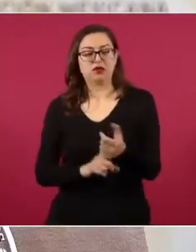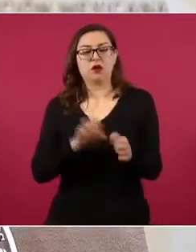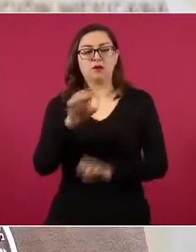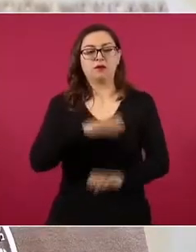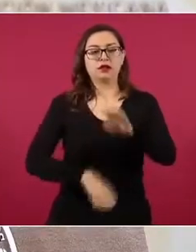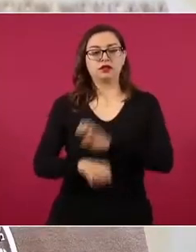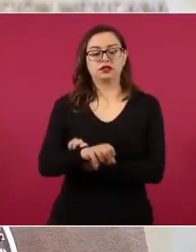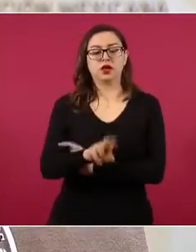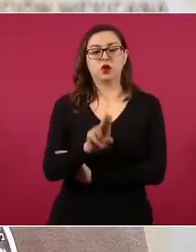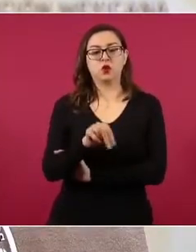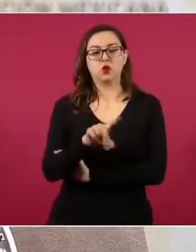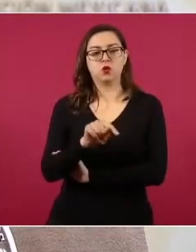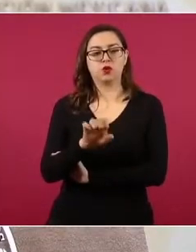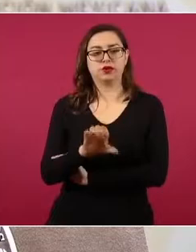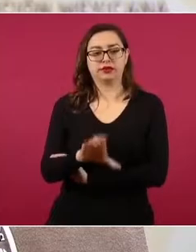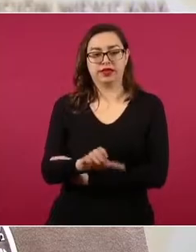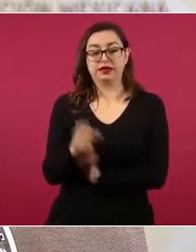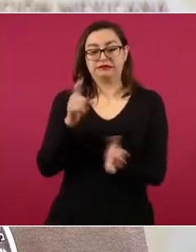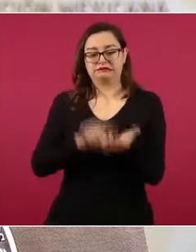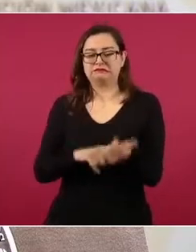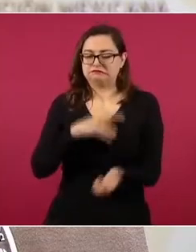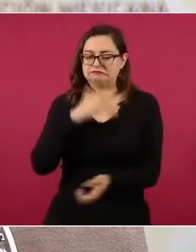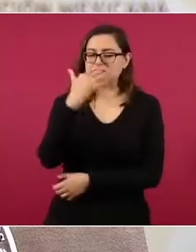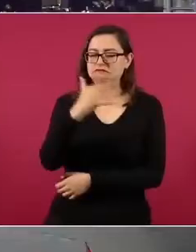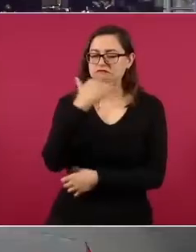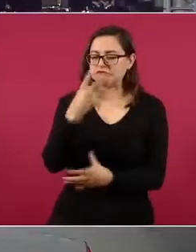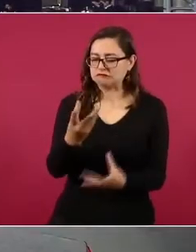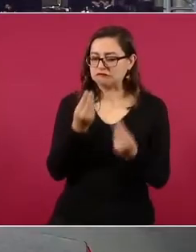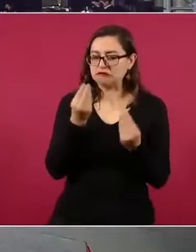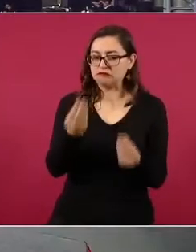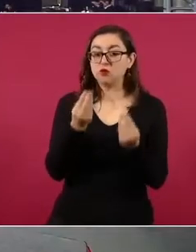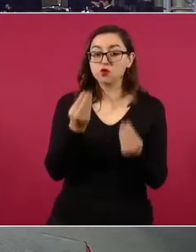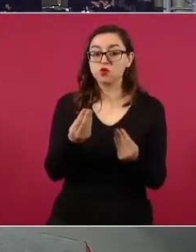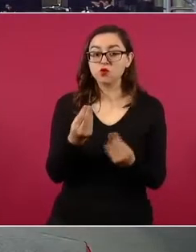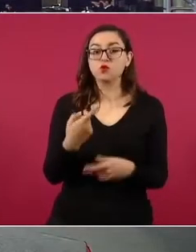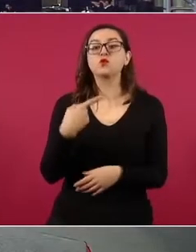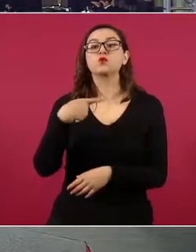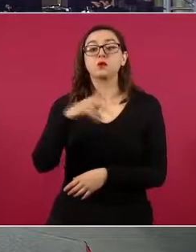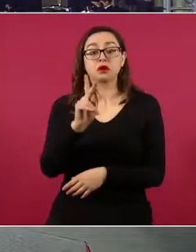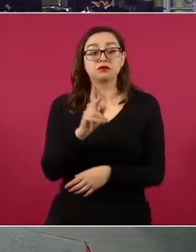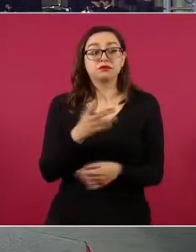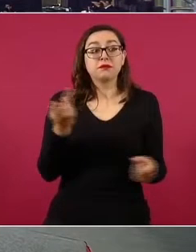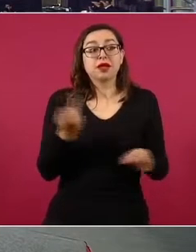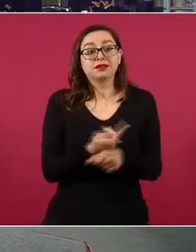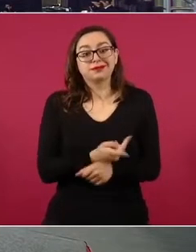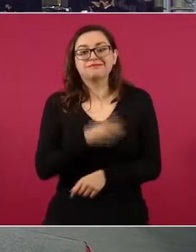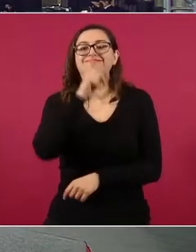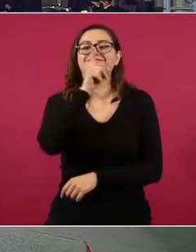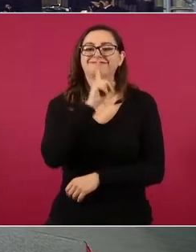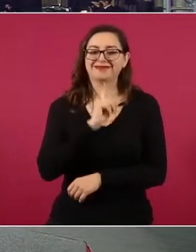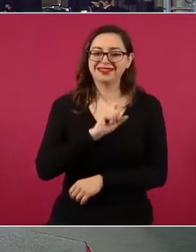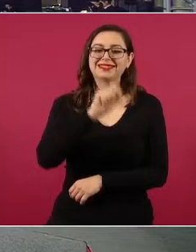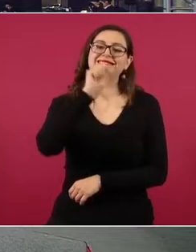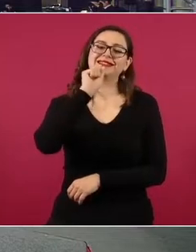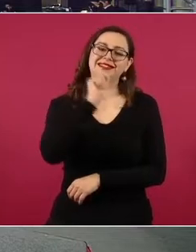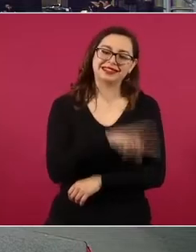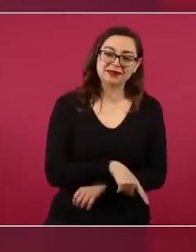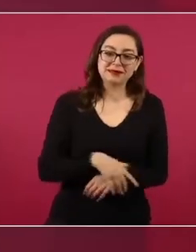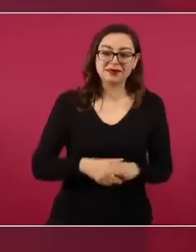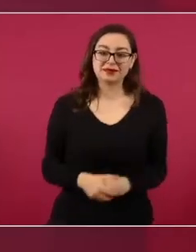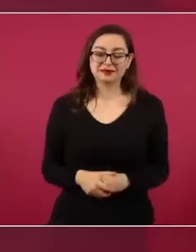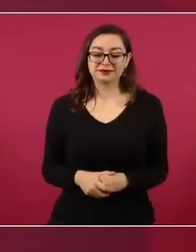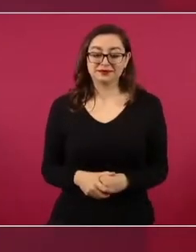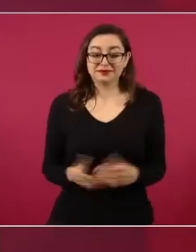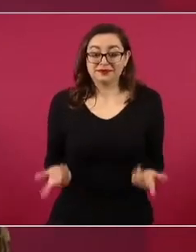la cual se ha visto involucrada en acusaciones de corrupción. Pero también es falso. Estos equipos a los que refiere la